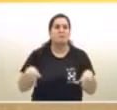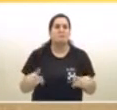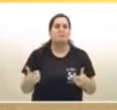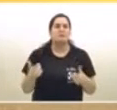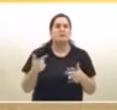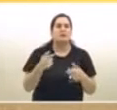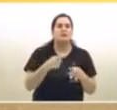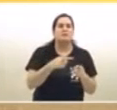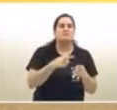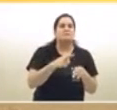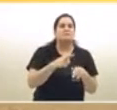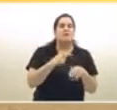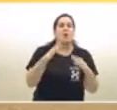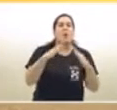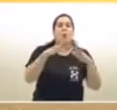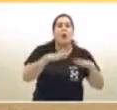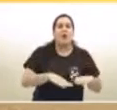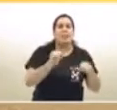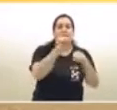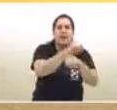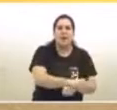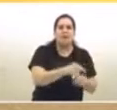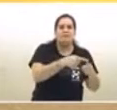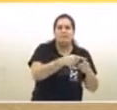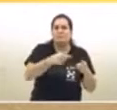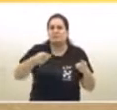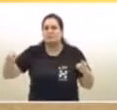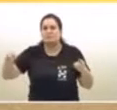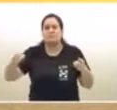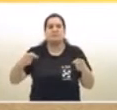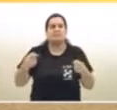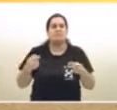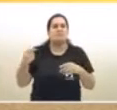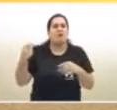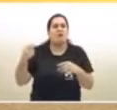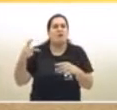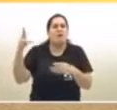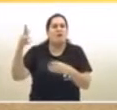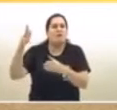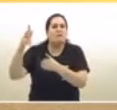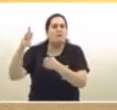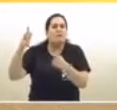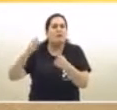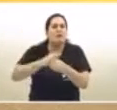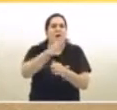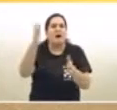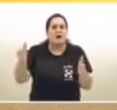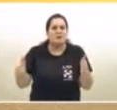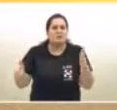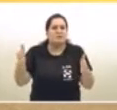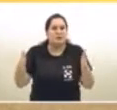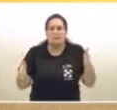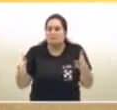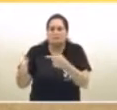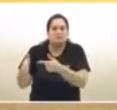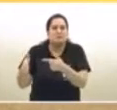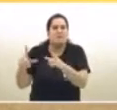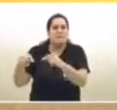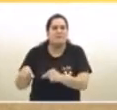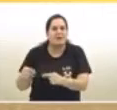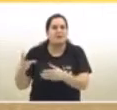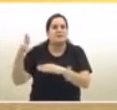esta cuarentena, si nos podría informar cuál es el plazo de esta extensión, de